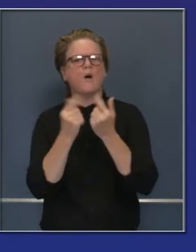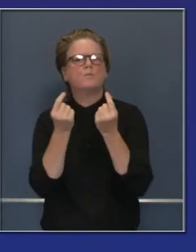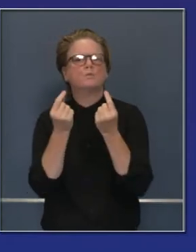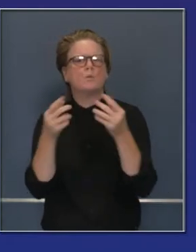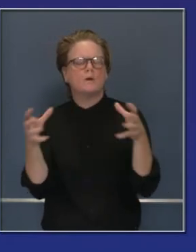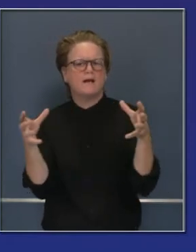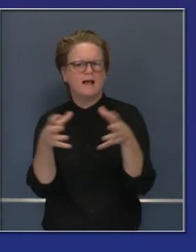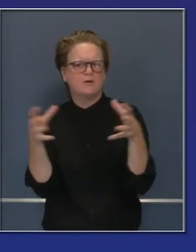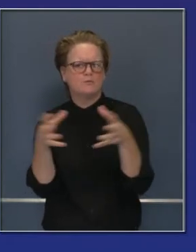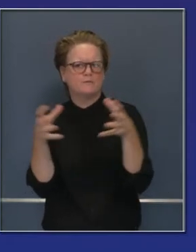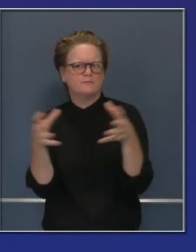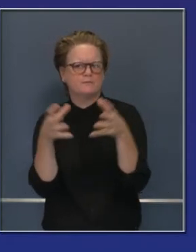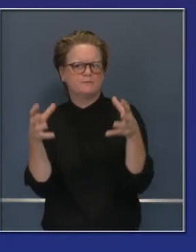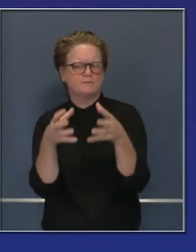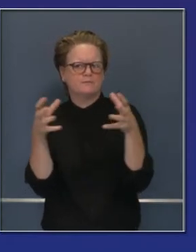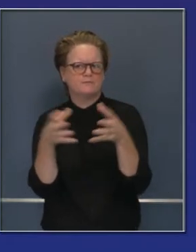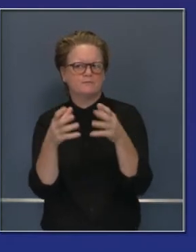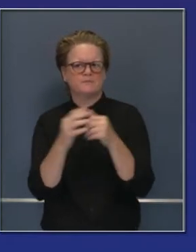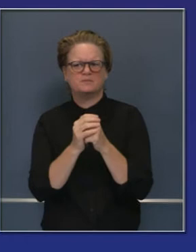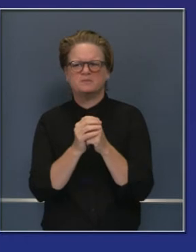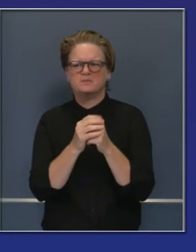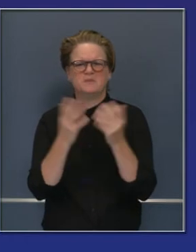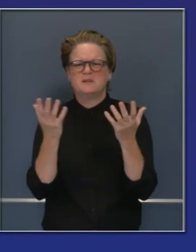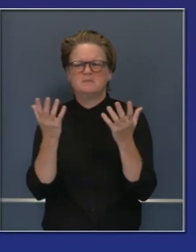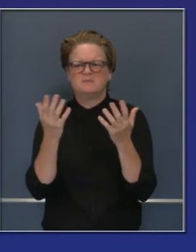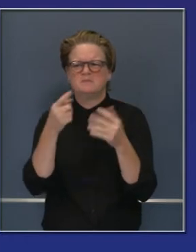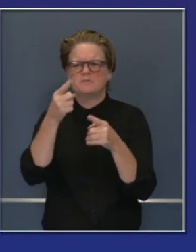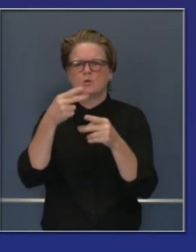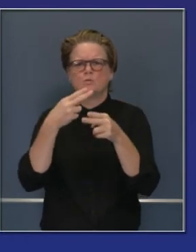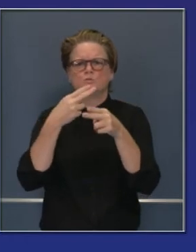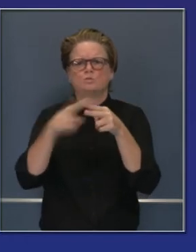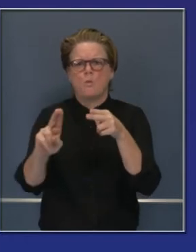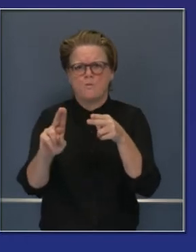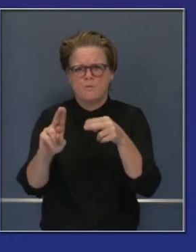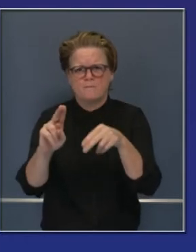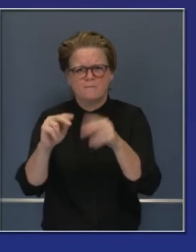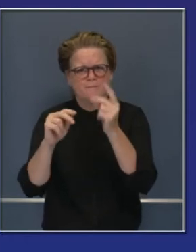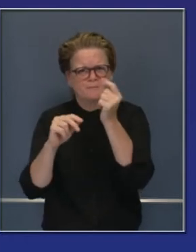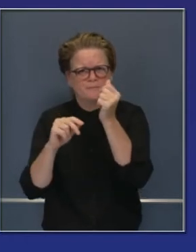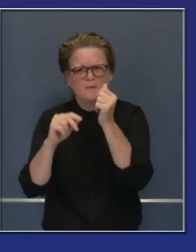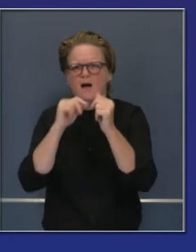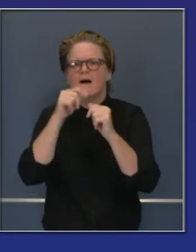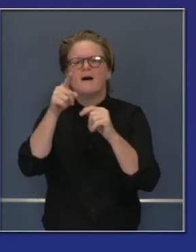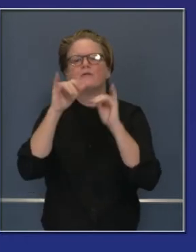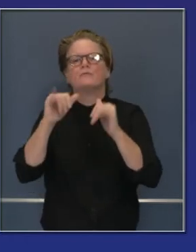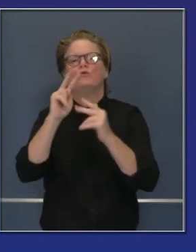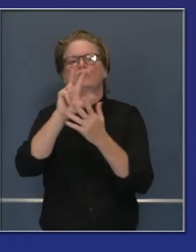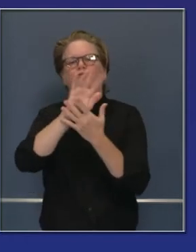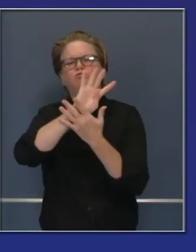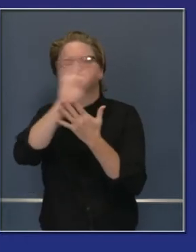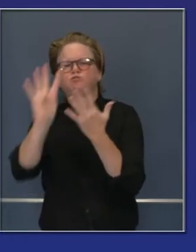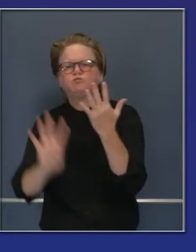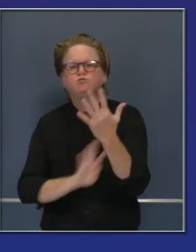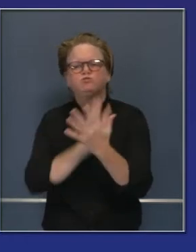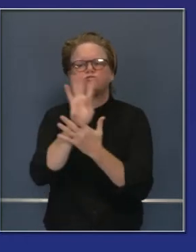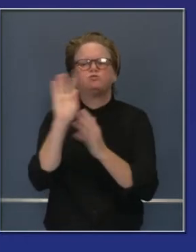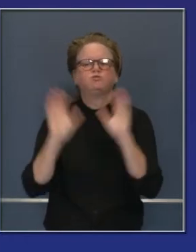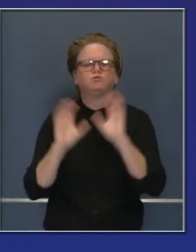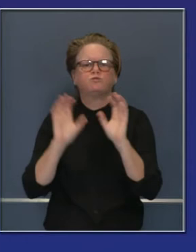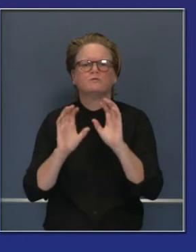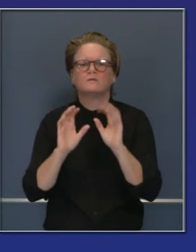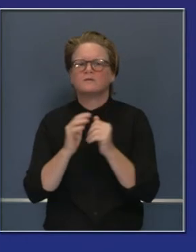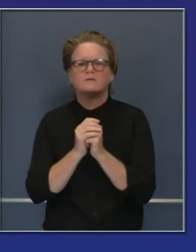Lo más importante, mantenga las reuniones breves. Sabemos que eso no es fácil, pero esperamos que puedan encontrar la manera de hacerlo.